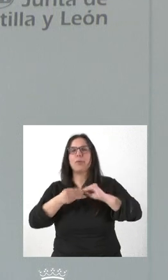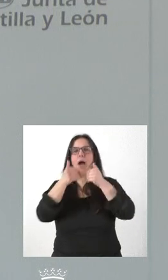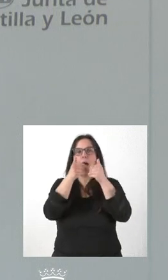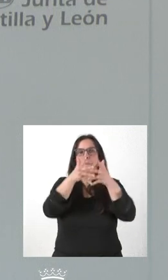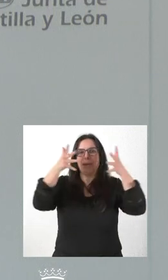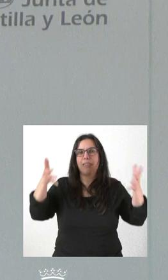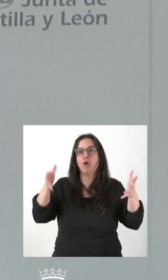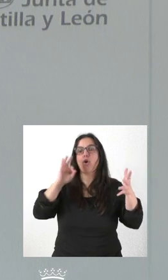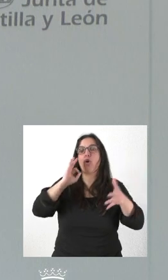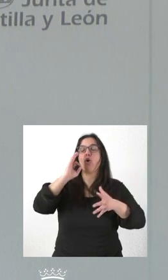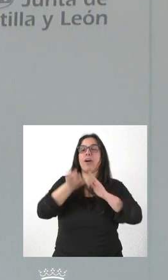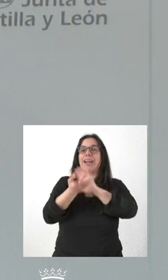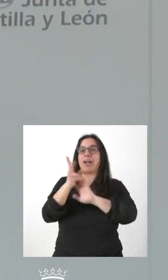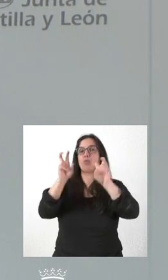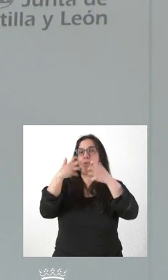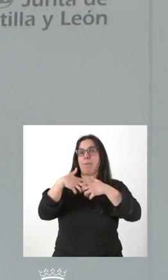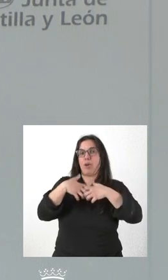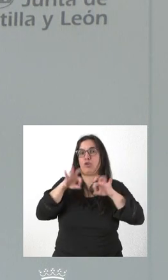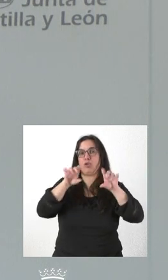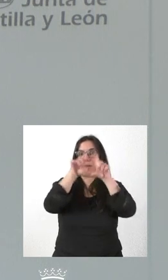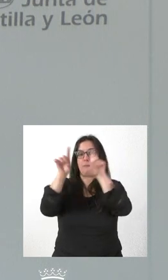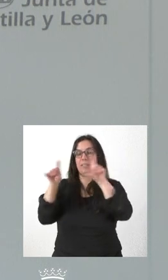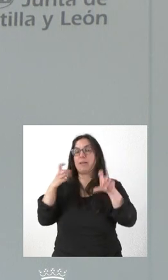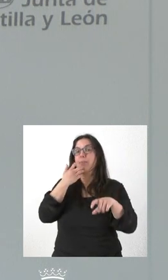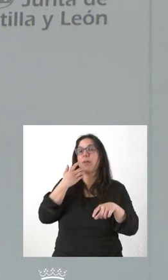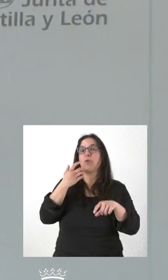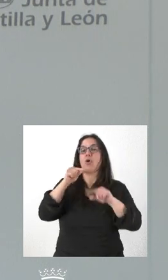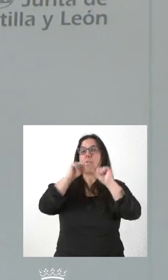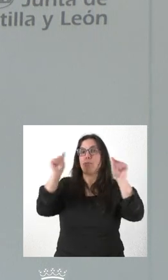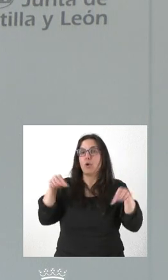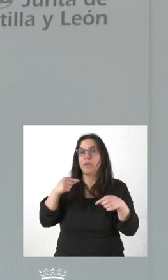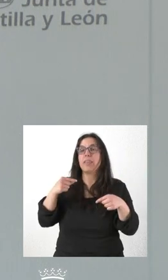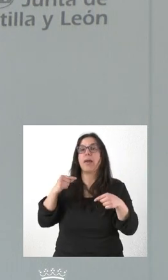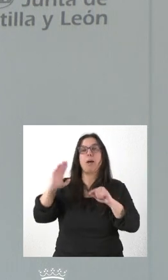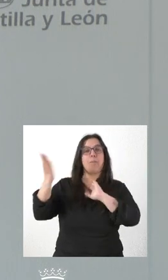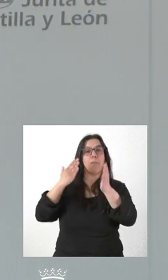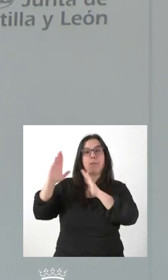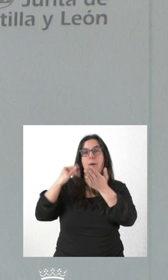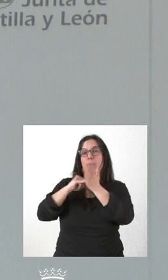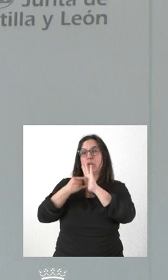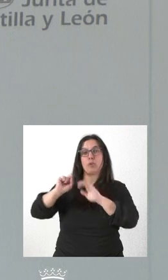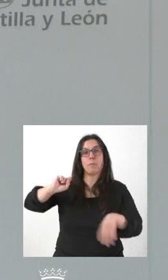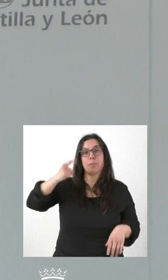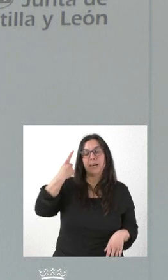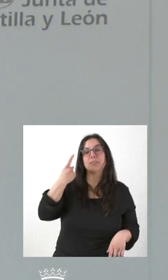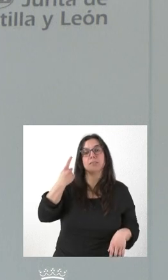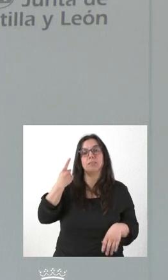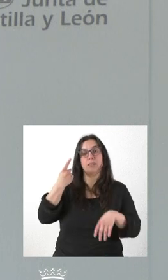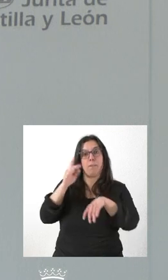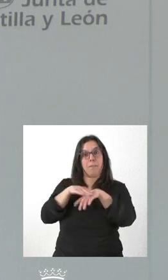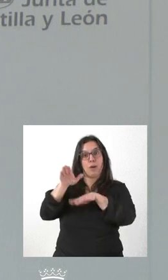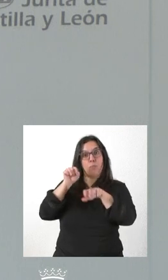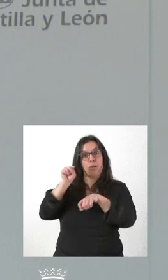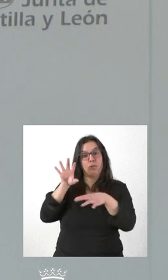realización de un nuevo polígono empresarial. Y la provincia de Castilla y León, donde se han presentado más proyectos de inversión para este tipo de